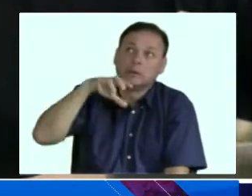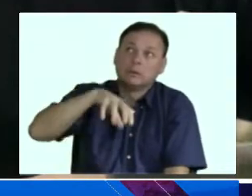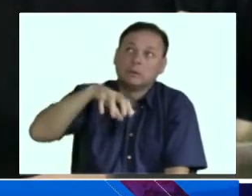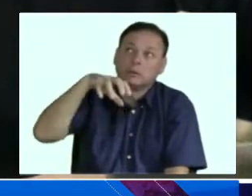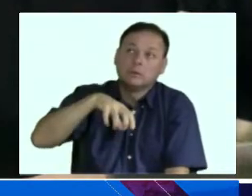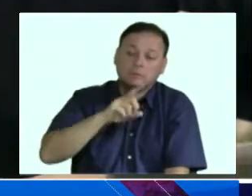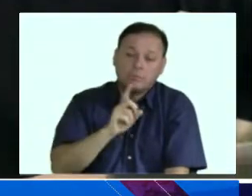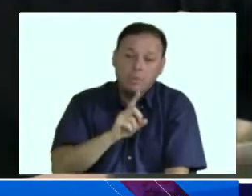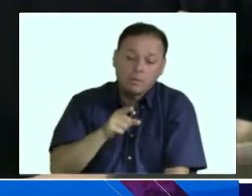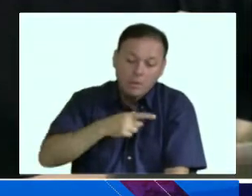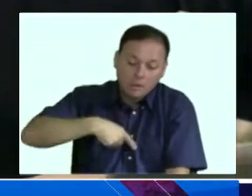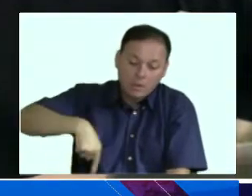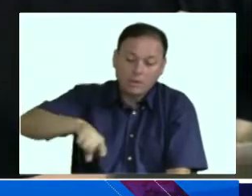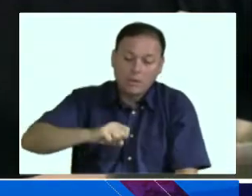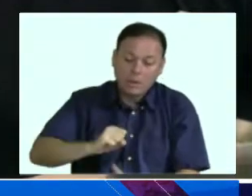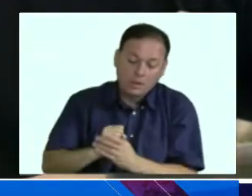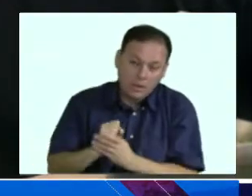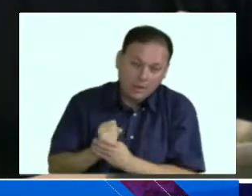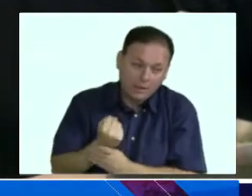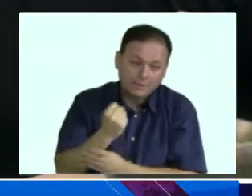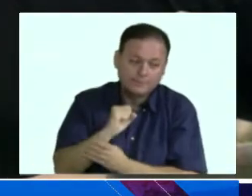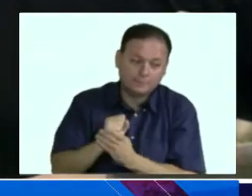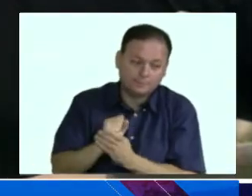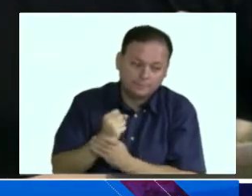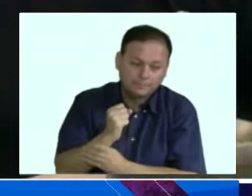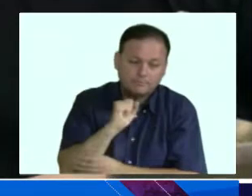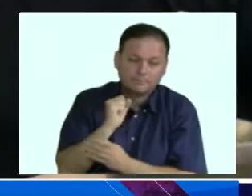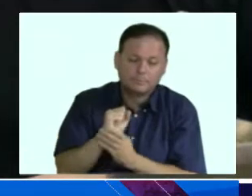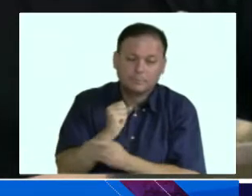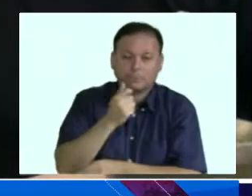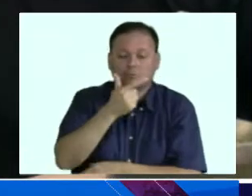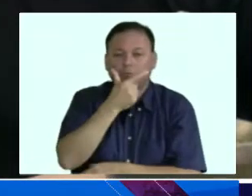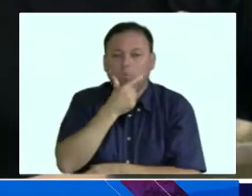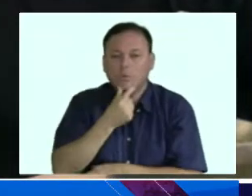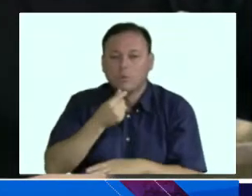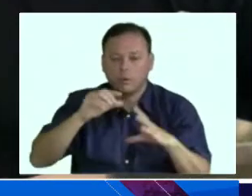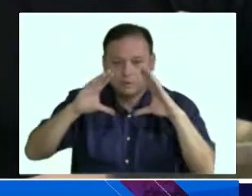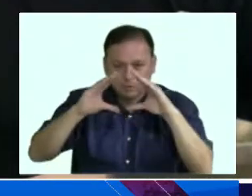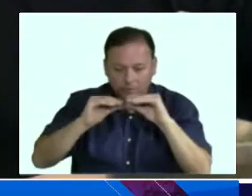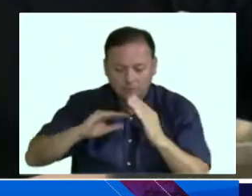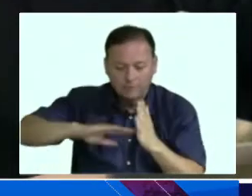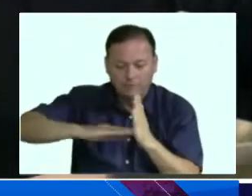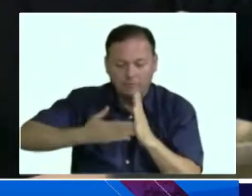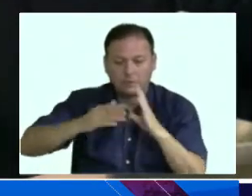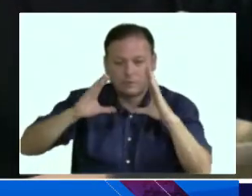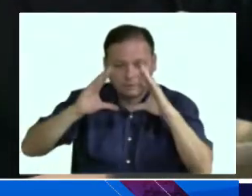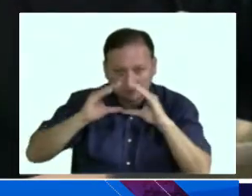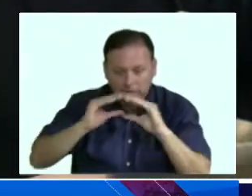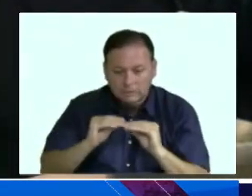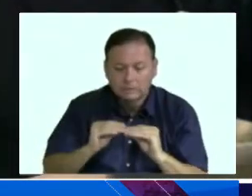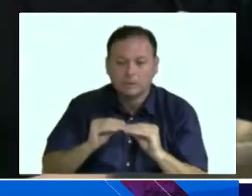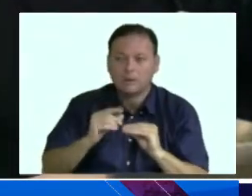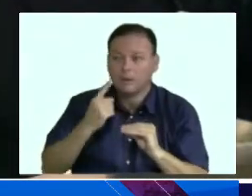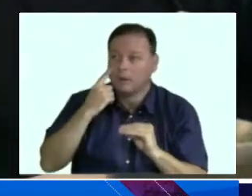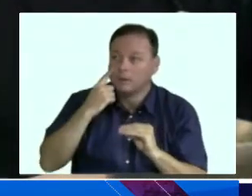haciendo los días, por eso estamos haciendo jueves santo de noche y viernes santo de noche. Eso porque son los días en el